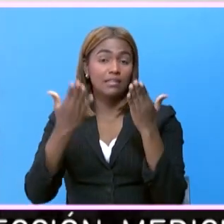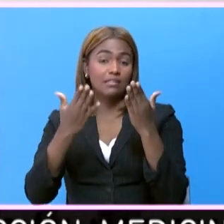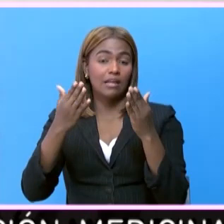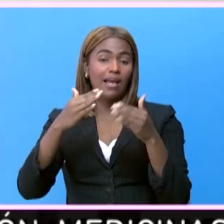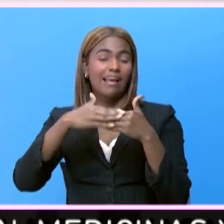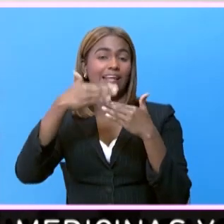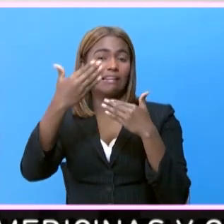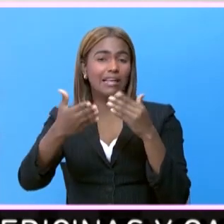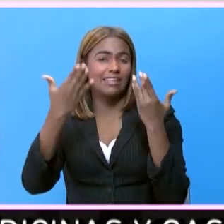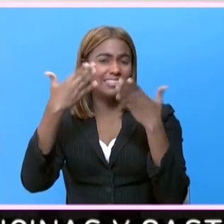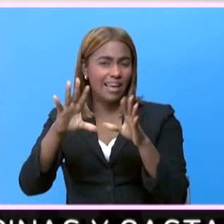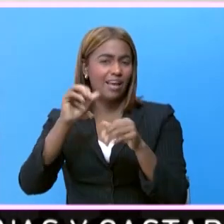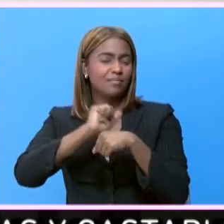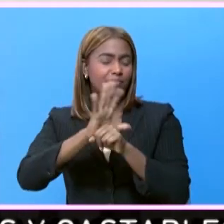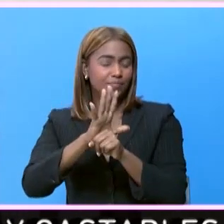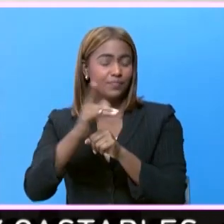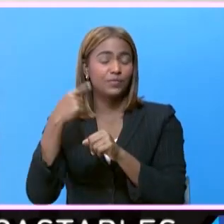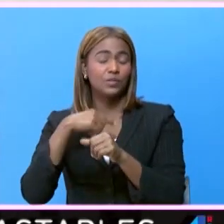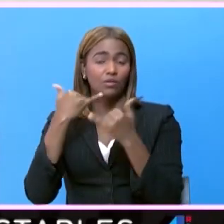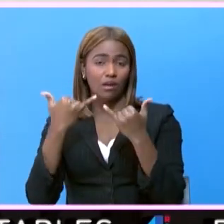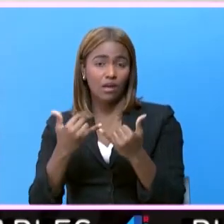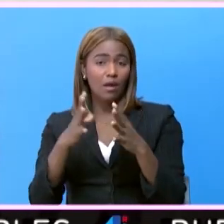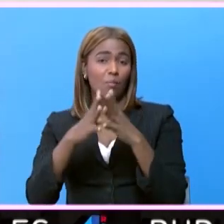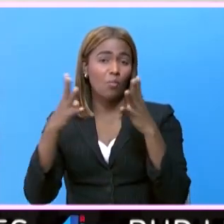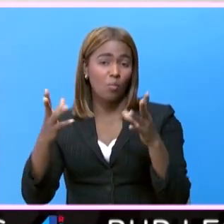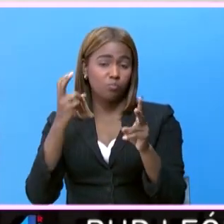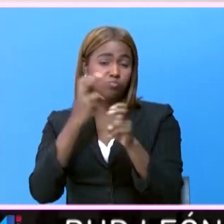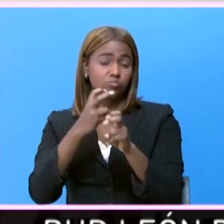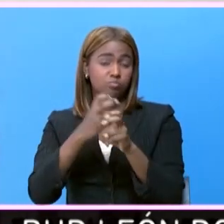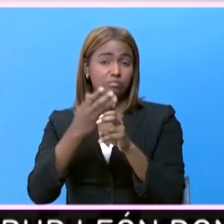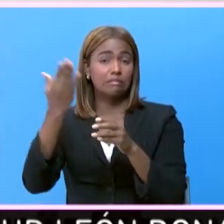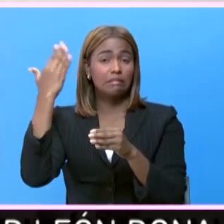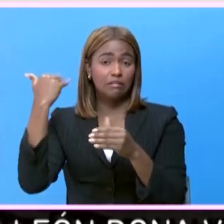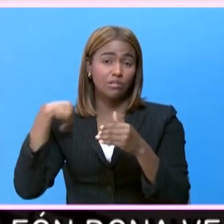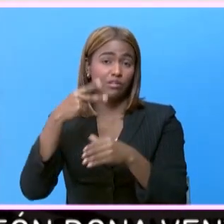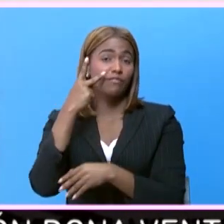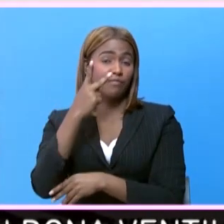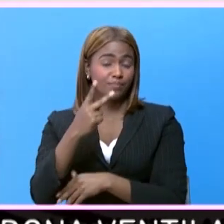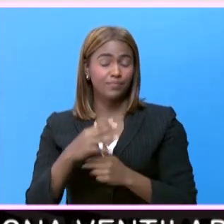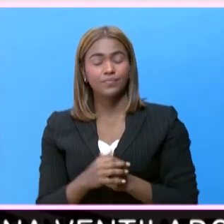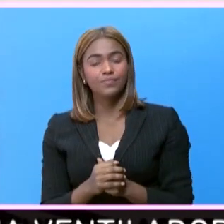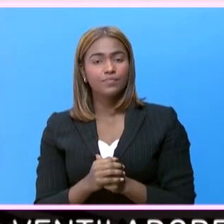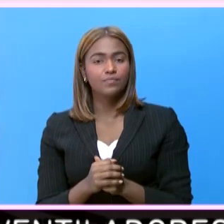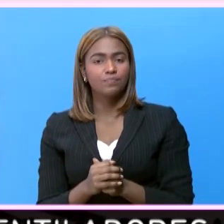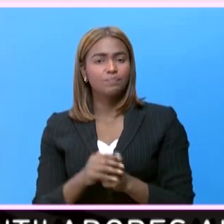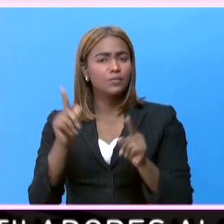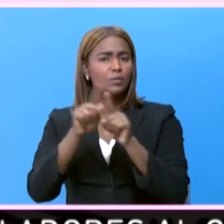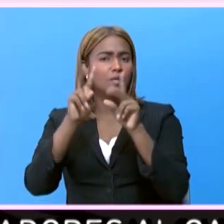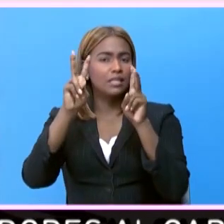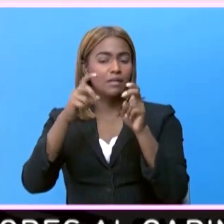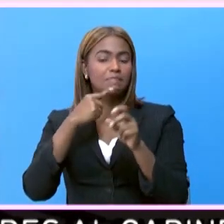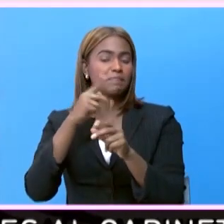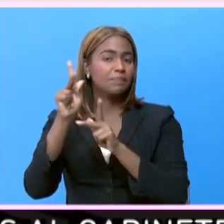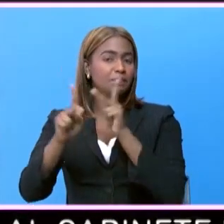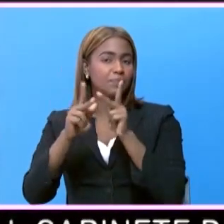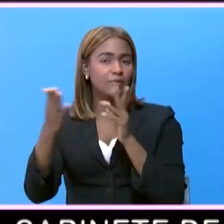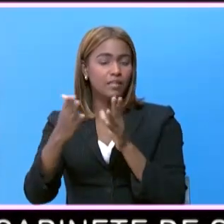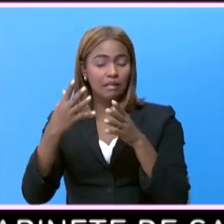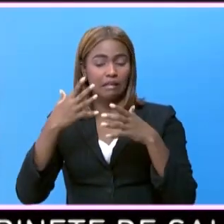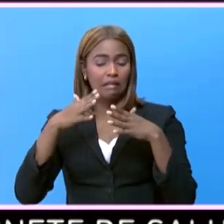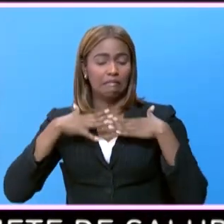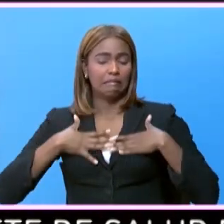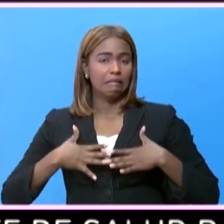pandemia. O esperamos un incremento muy superior a lo que hemos visto ahora. Un aspecto que destacan los psiquiatras es que la